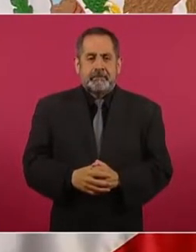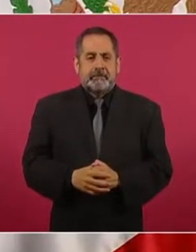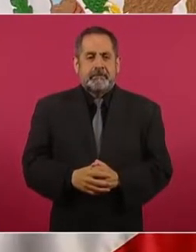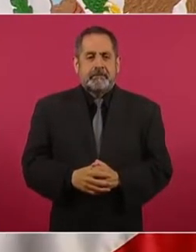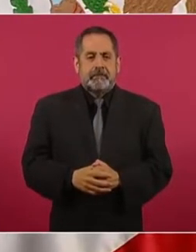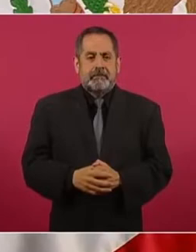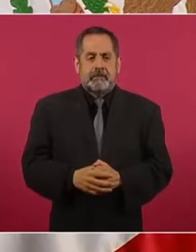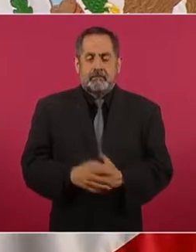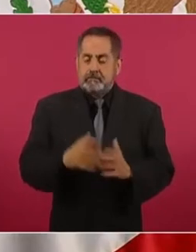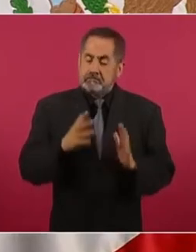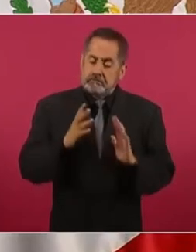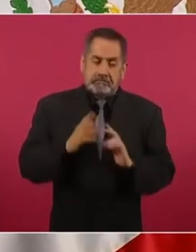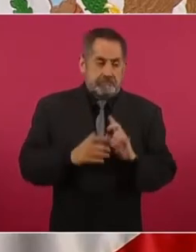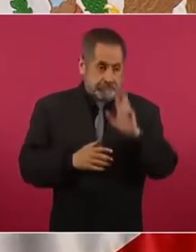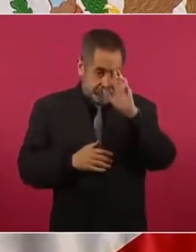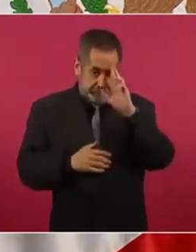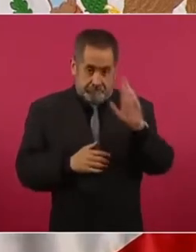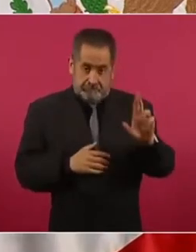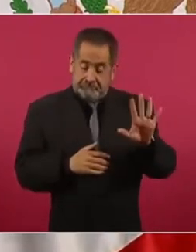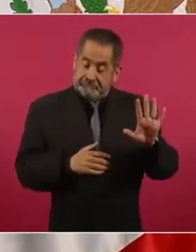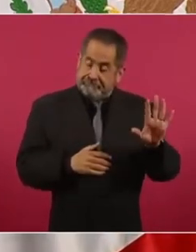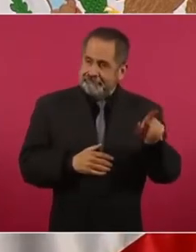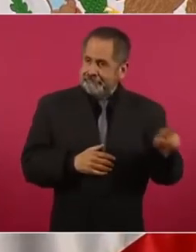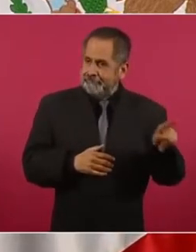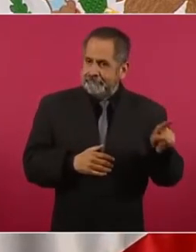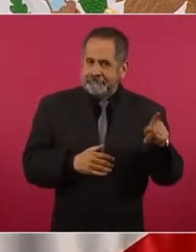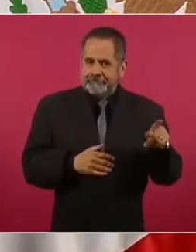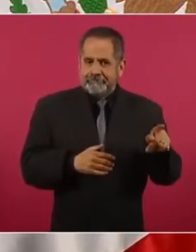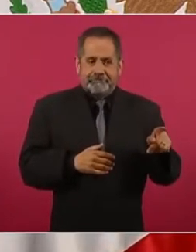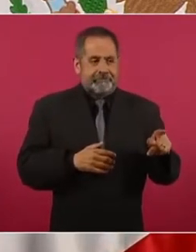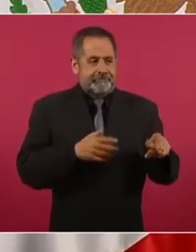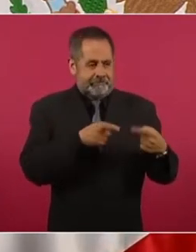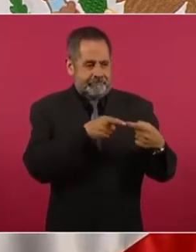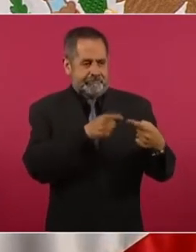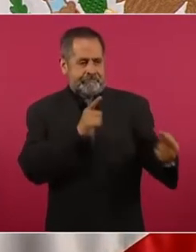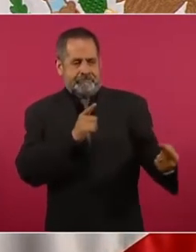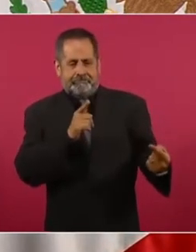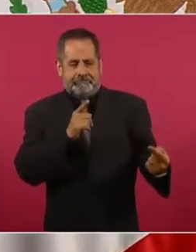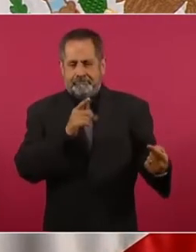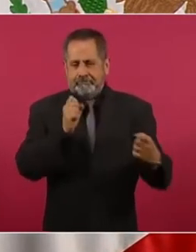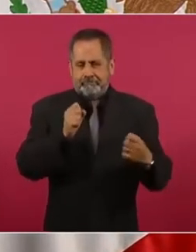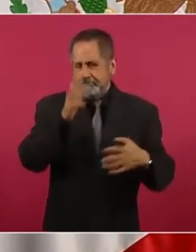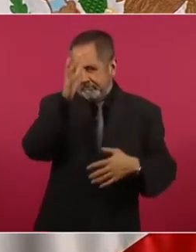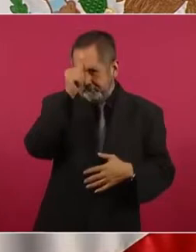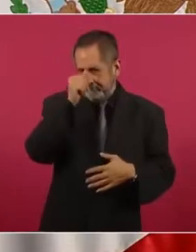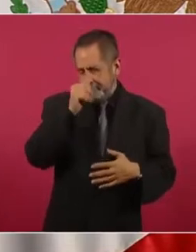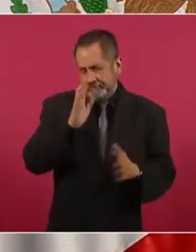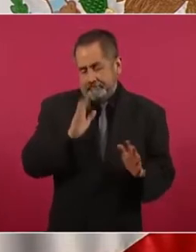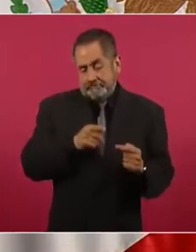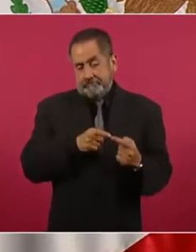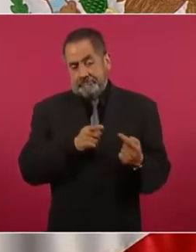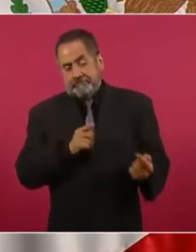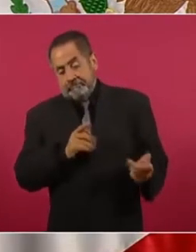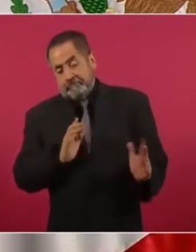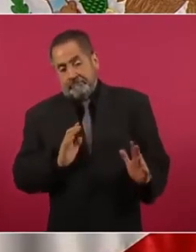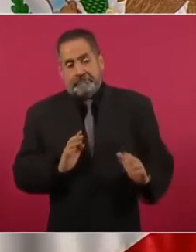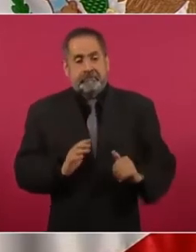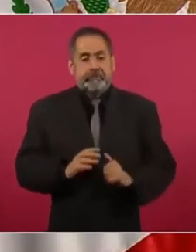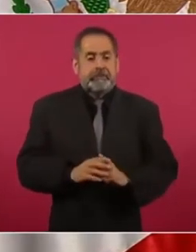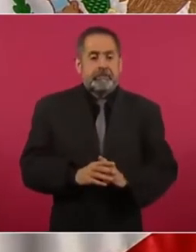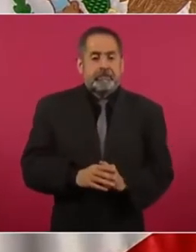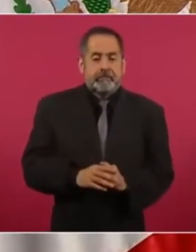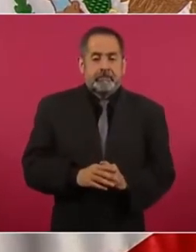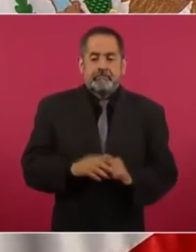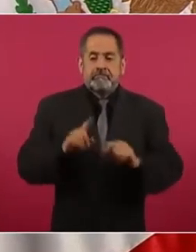Y yo respeto el derecho a disentir y la